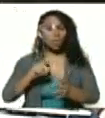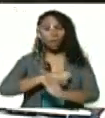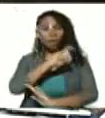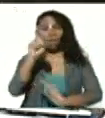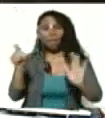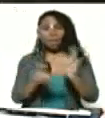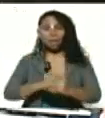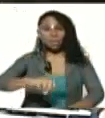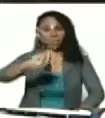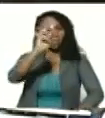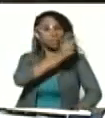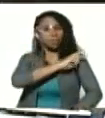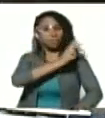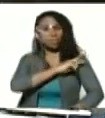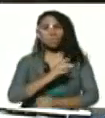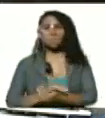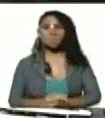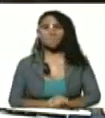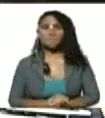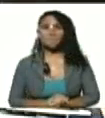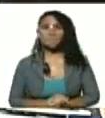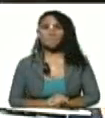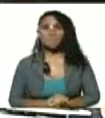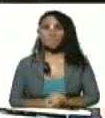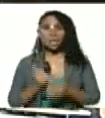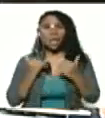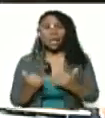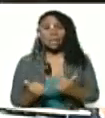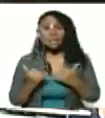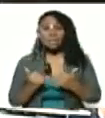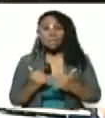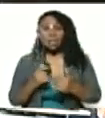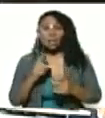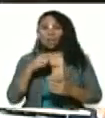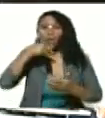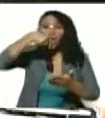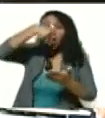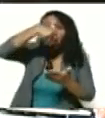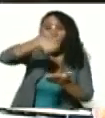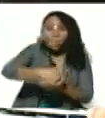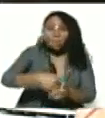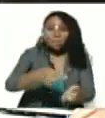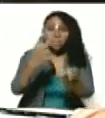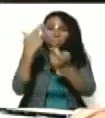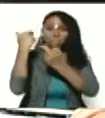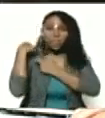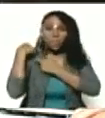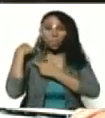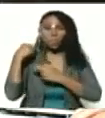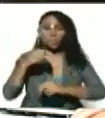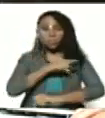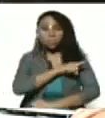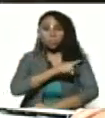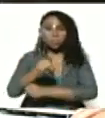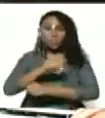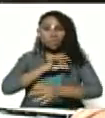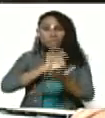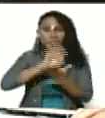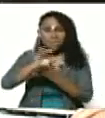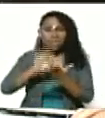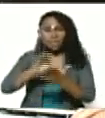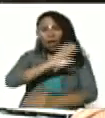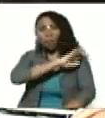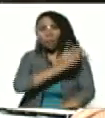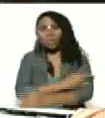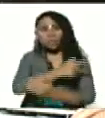en jefe recientemente designado comandante estratégico operacional de la Fuerza